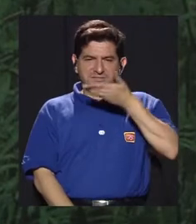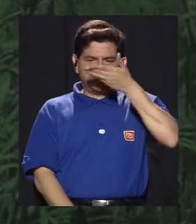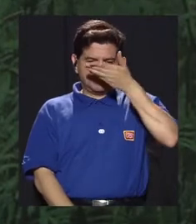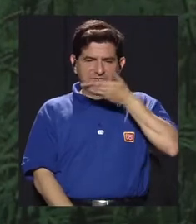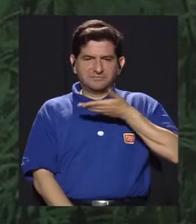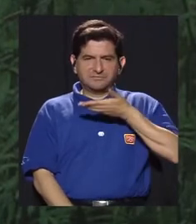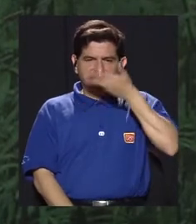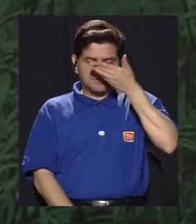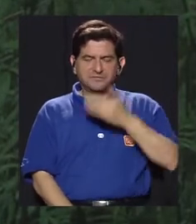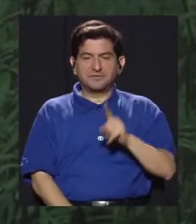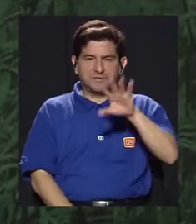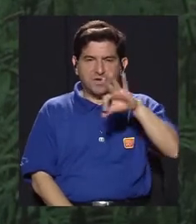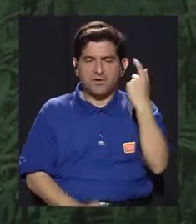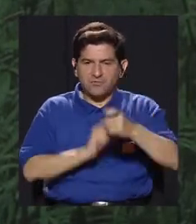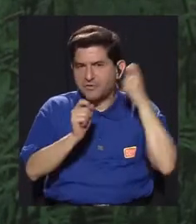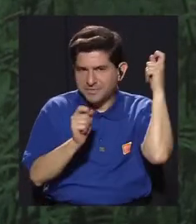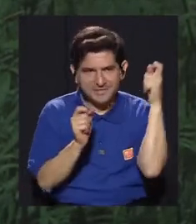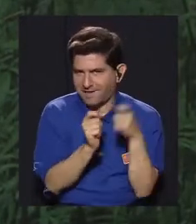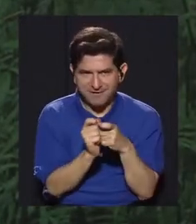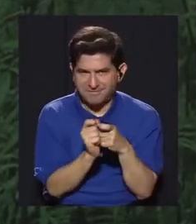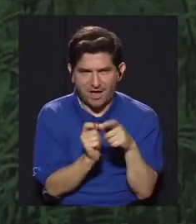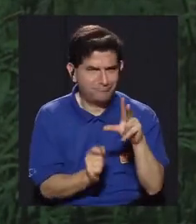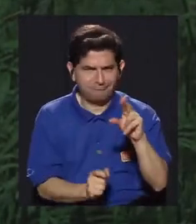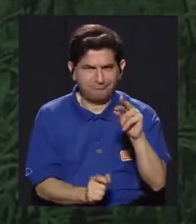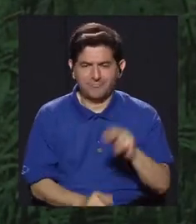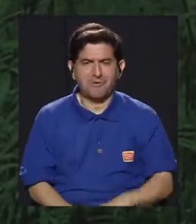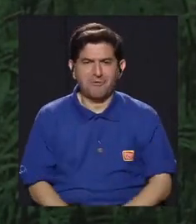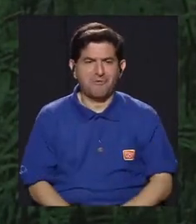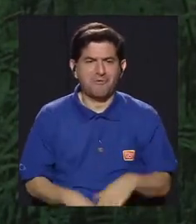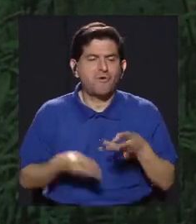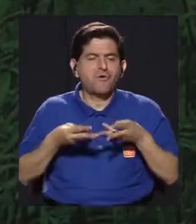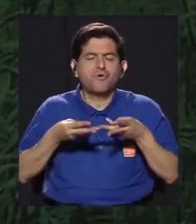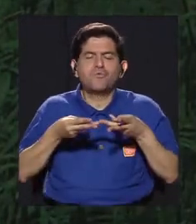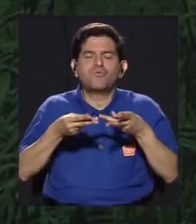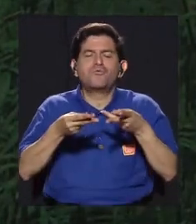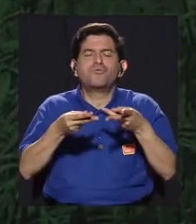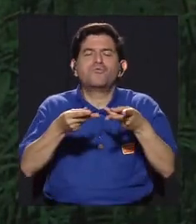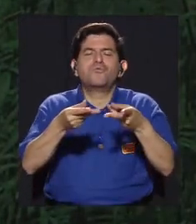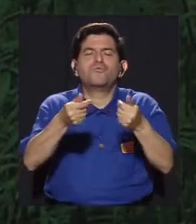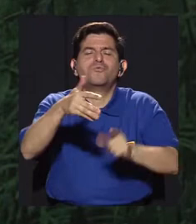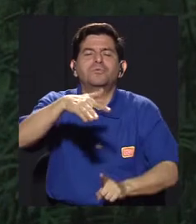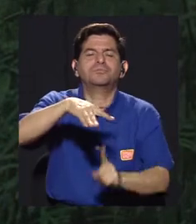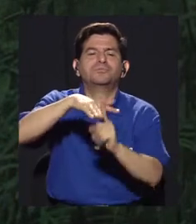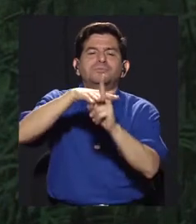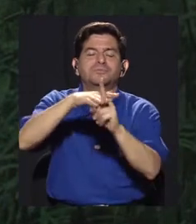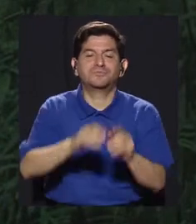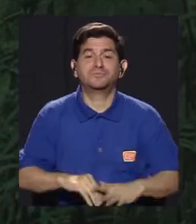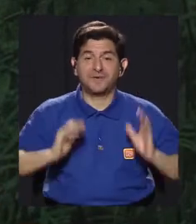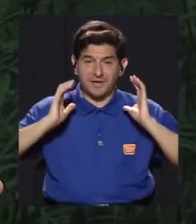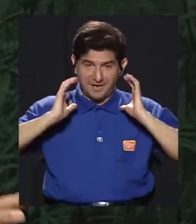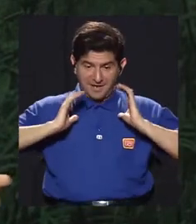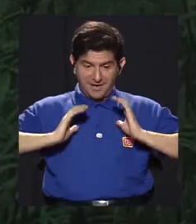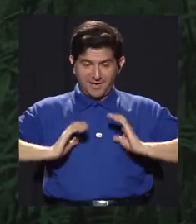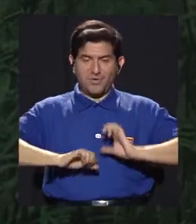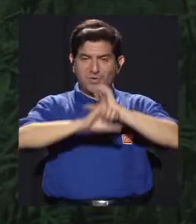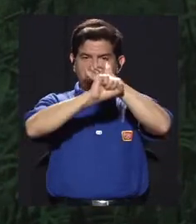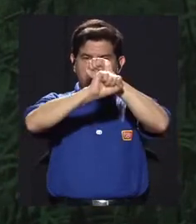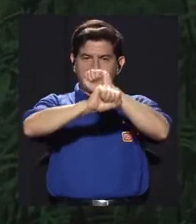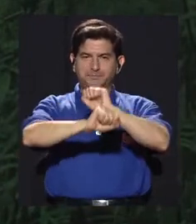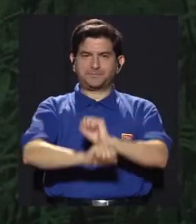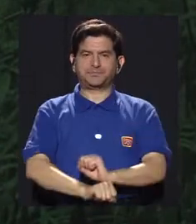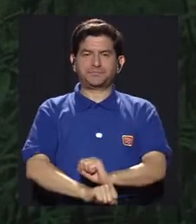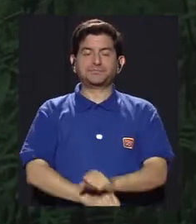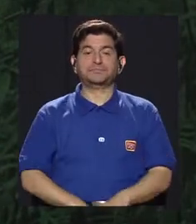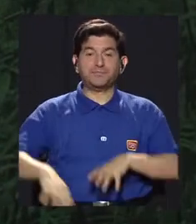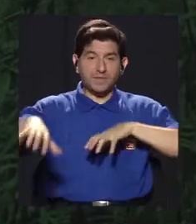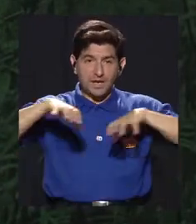la respiración de que sea de cierta manera, sino que simplemente es algo que va fluyendo y va haciendo que el cuerpo esté